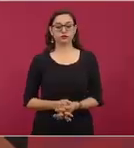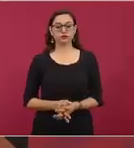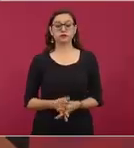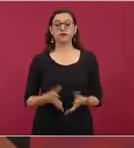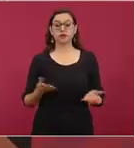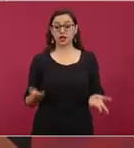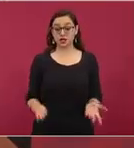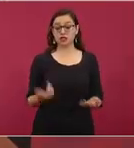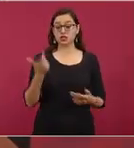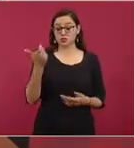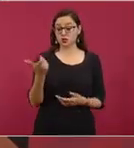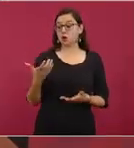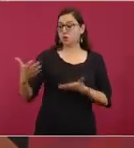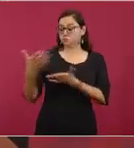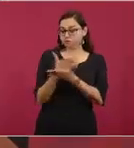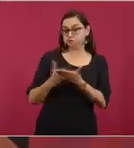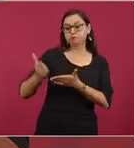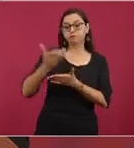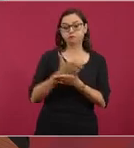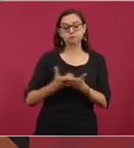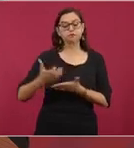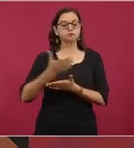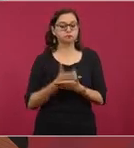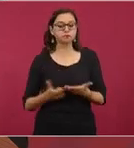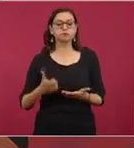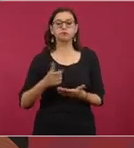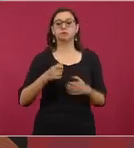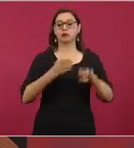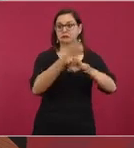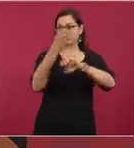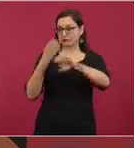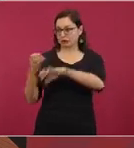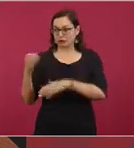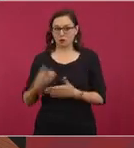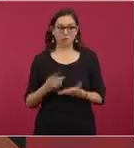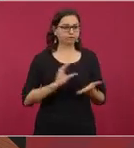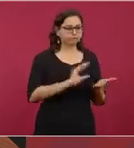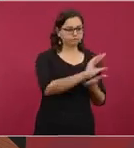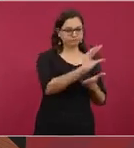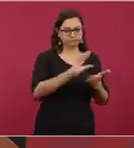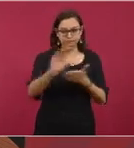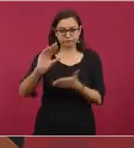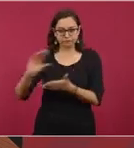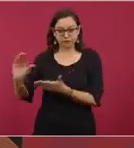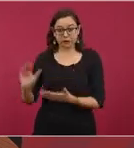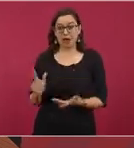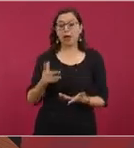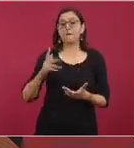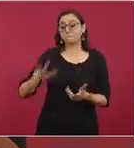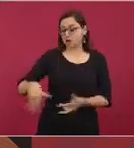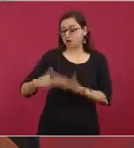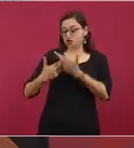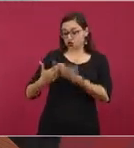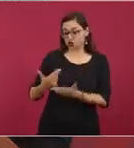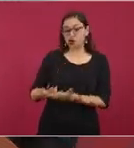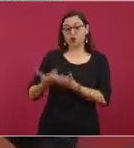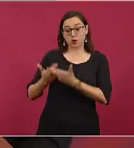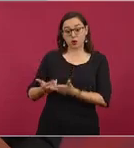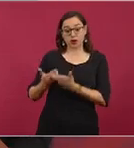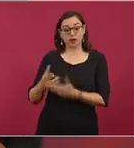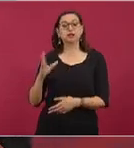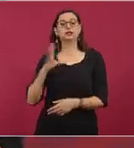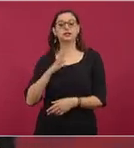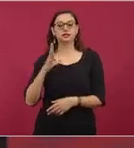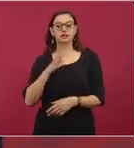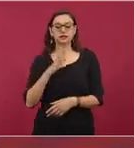analizado sobre lo que conviene al país y por qué el